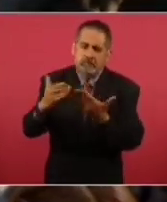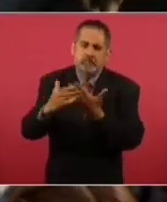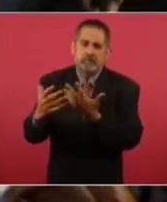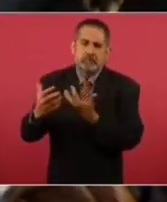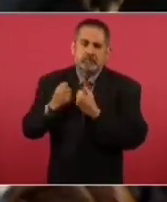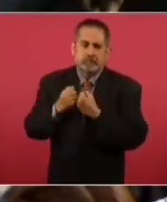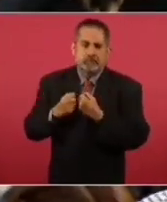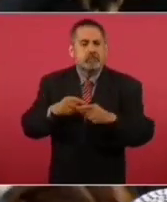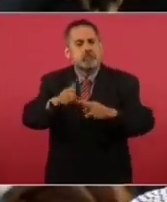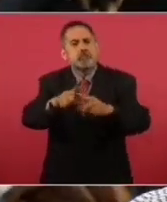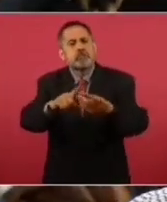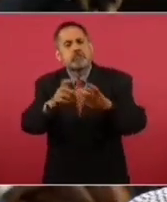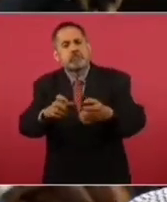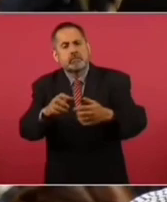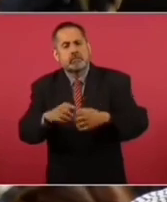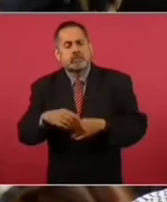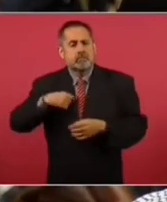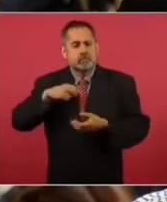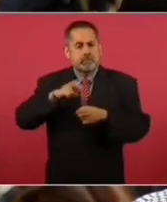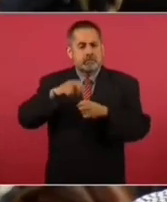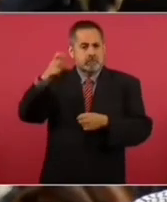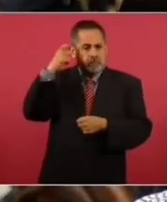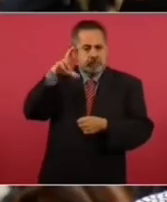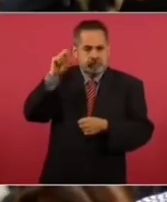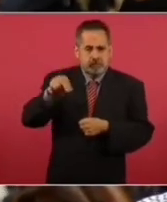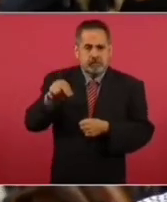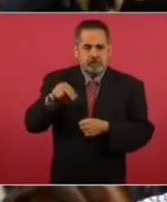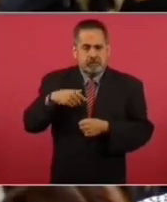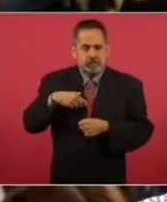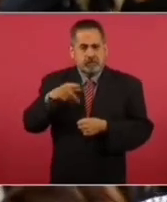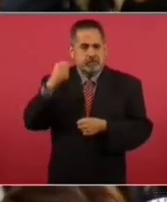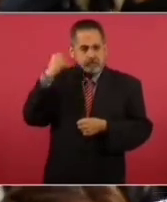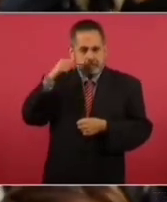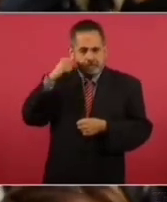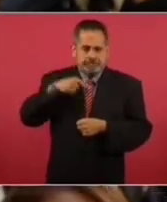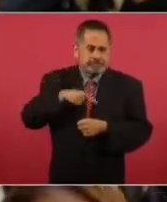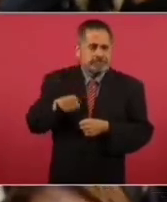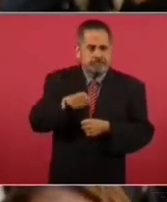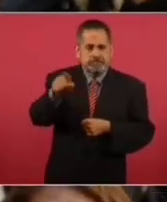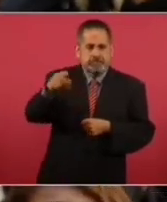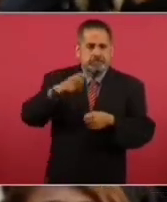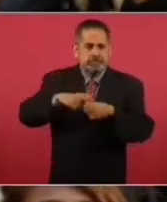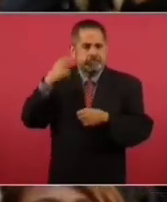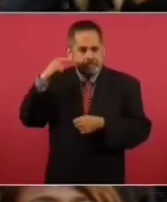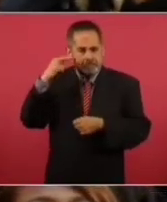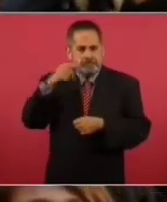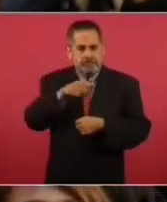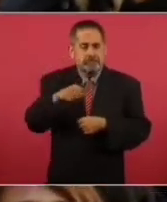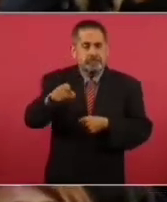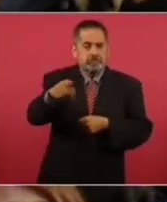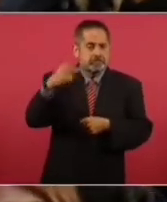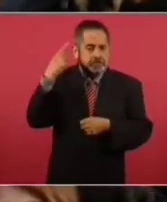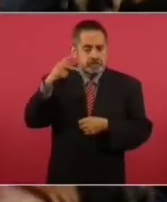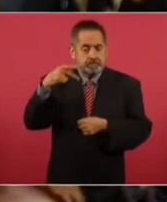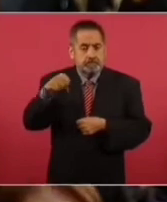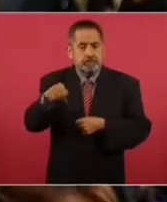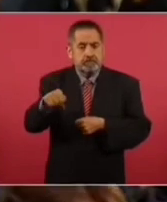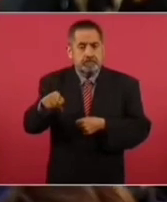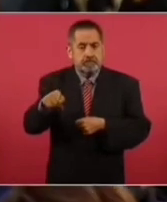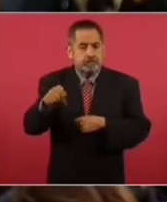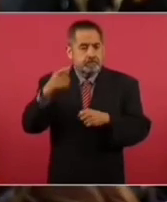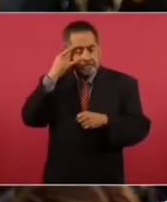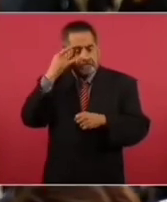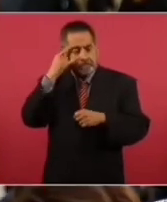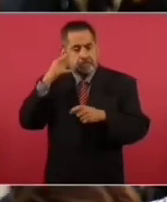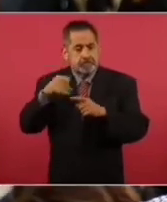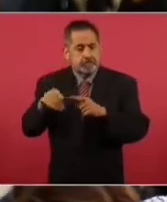Quiero saber, en Quintana Roo pasé Tabasco, estuve en Veracruz, en Puebla, en